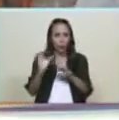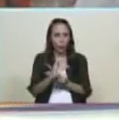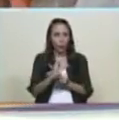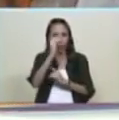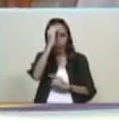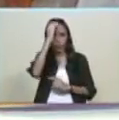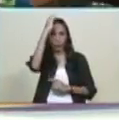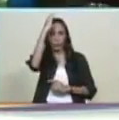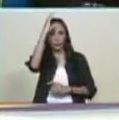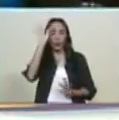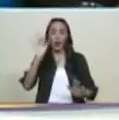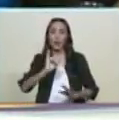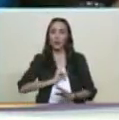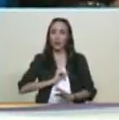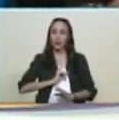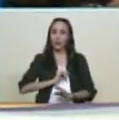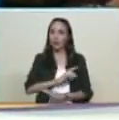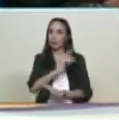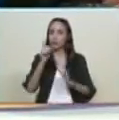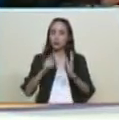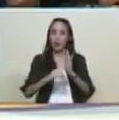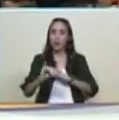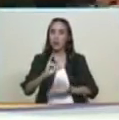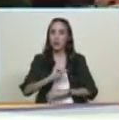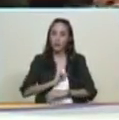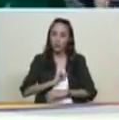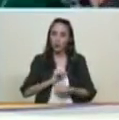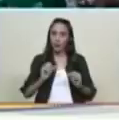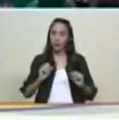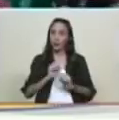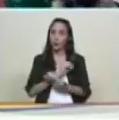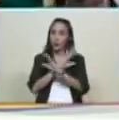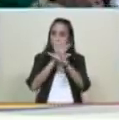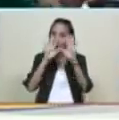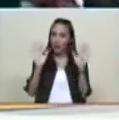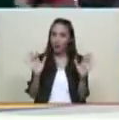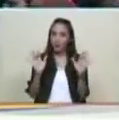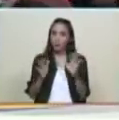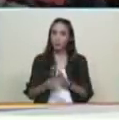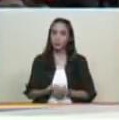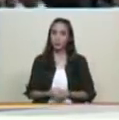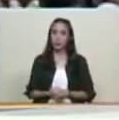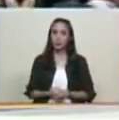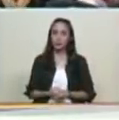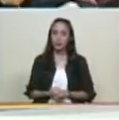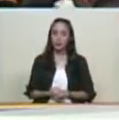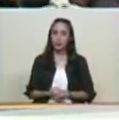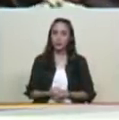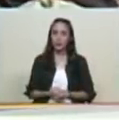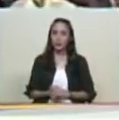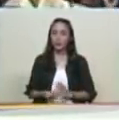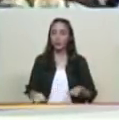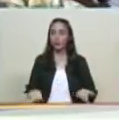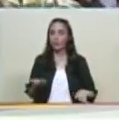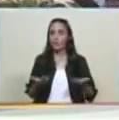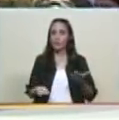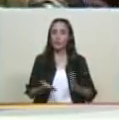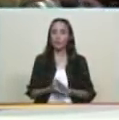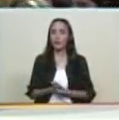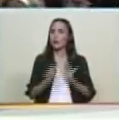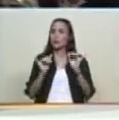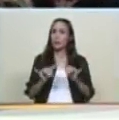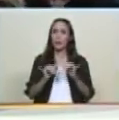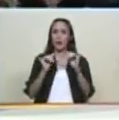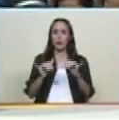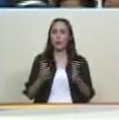un pueblo con una identidad nacional clara firme un pueblo plantado así